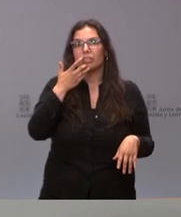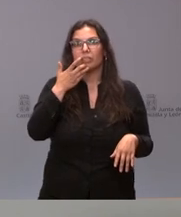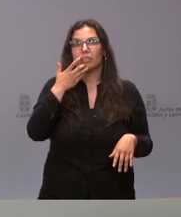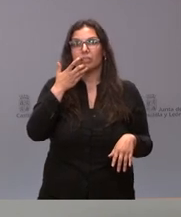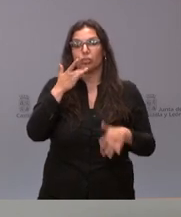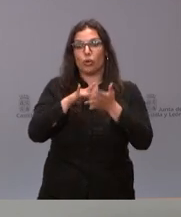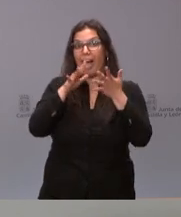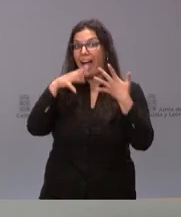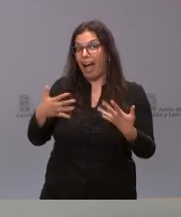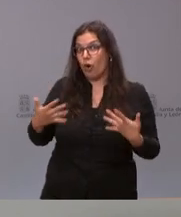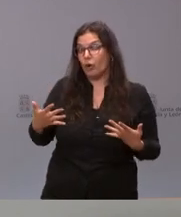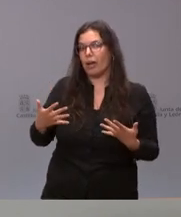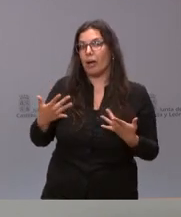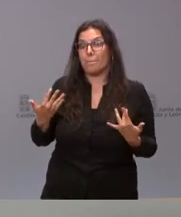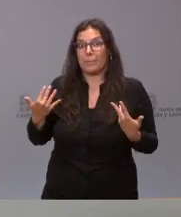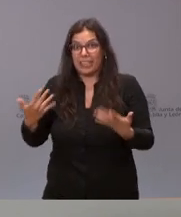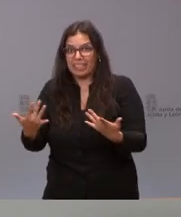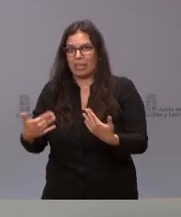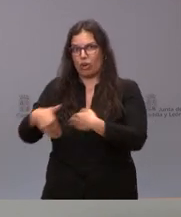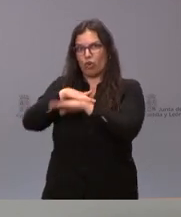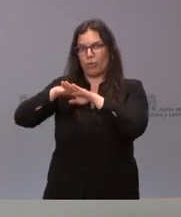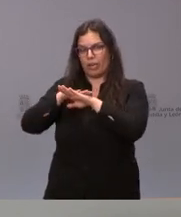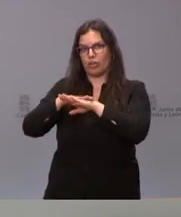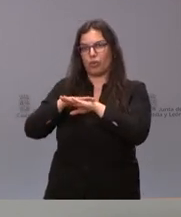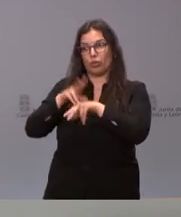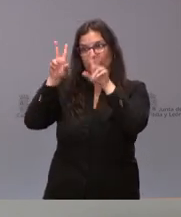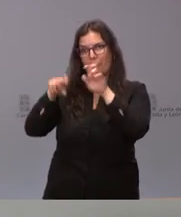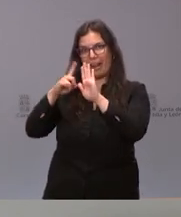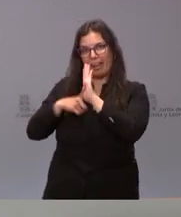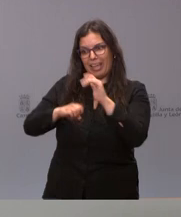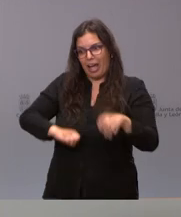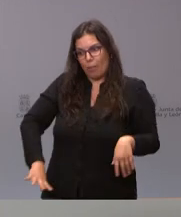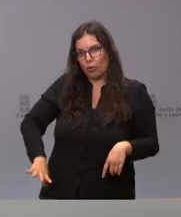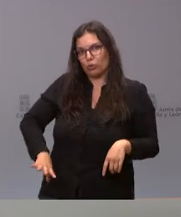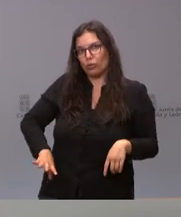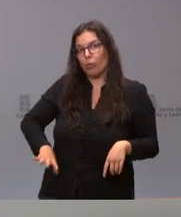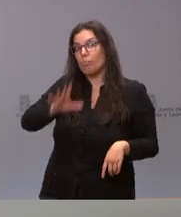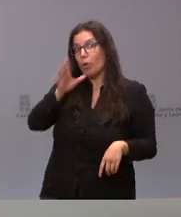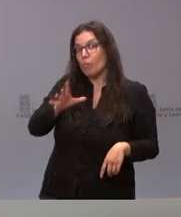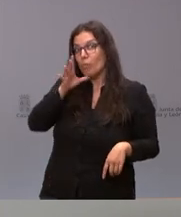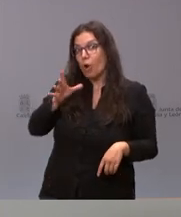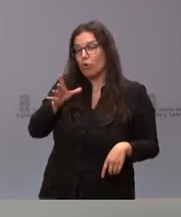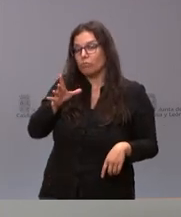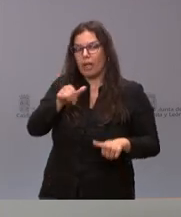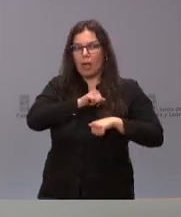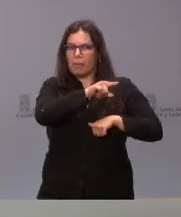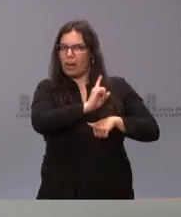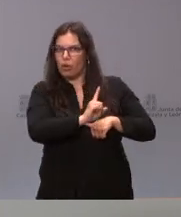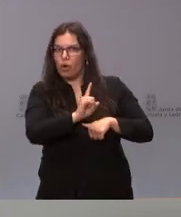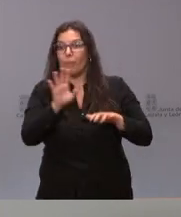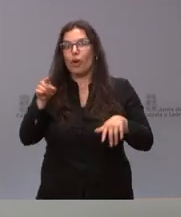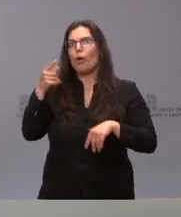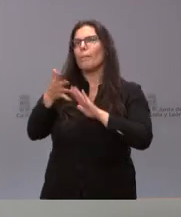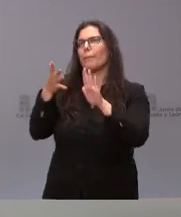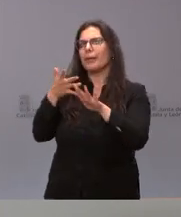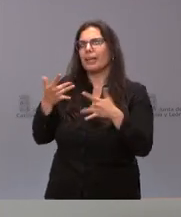en este momento por parte del Gobierno este asunto tiene más que ver con evitar que la